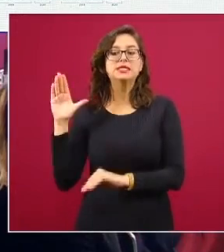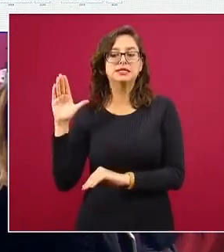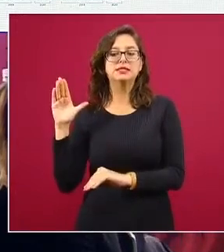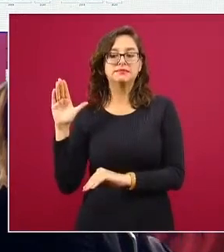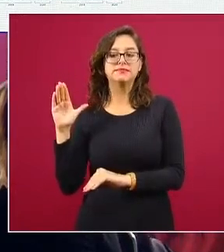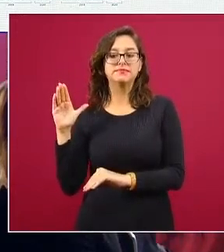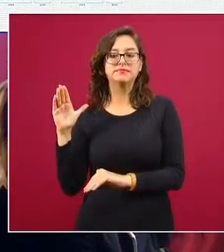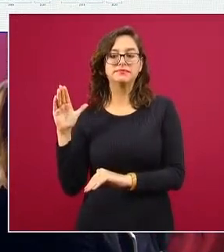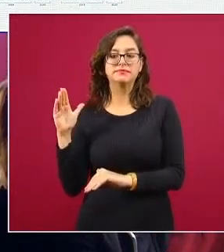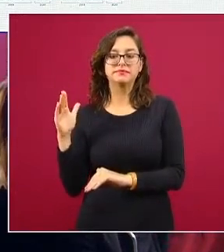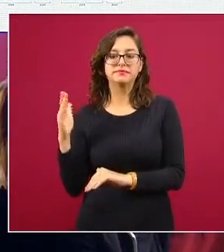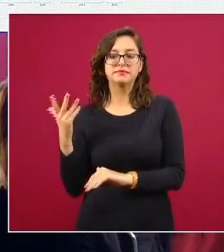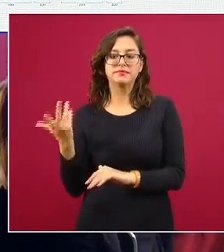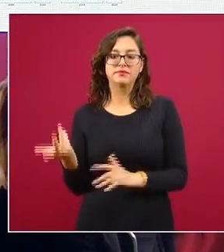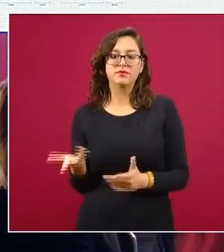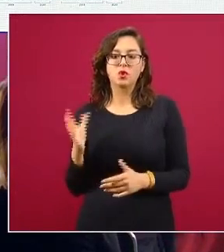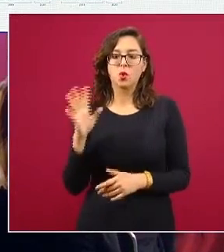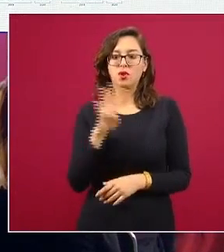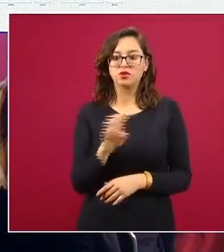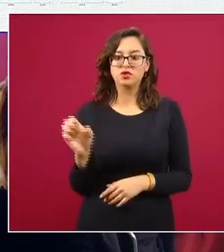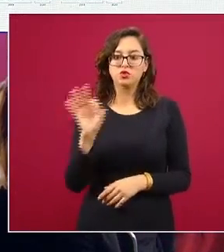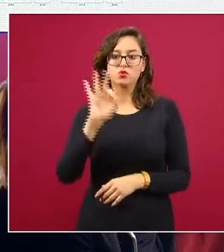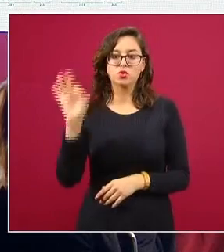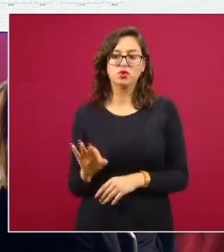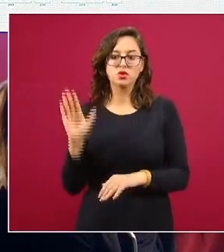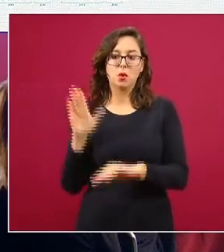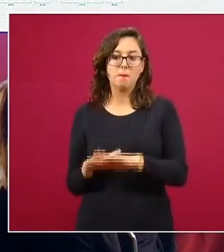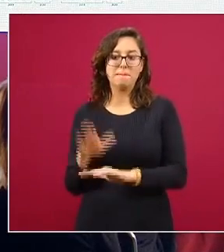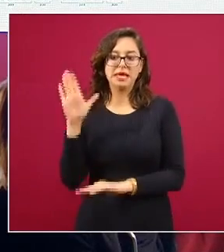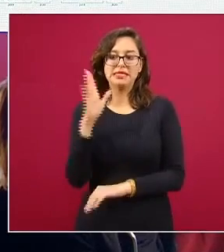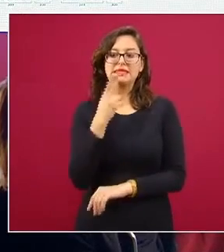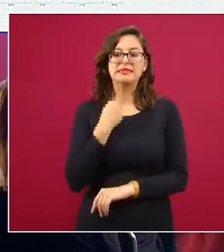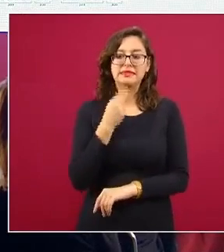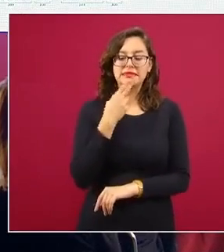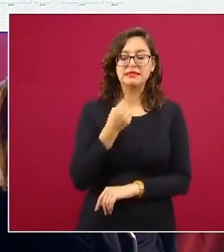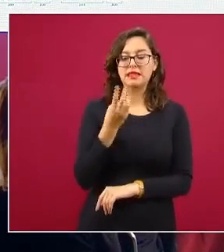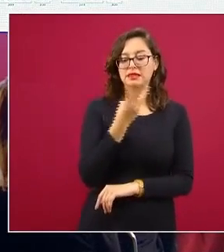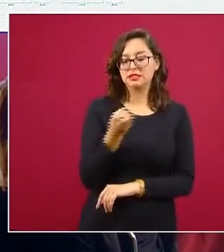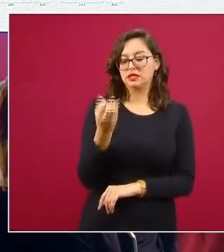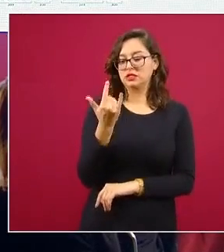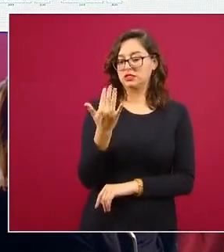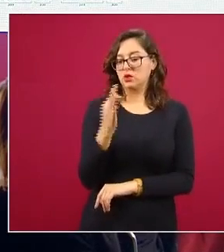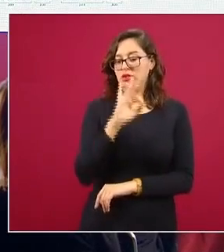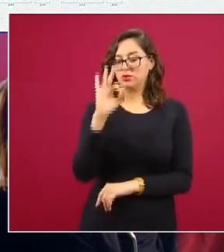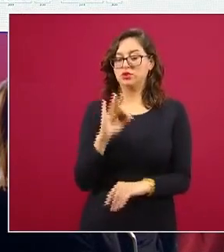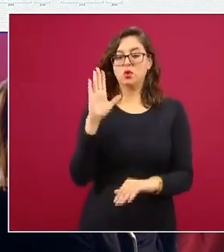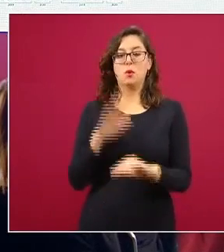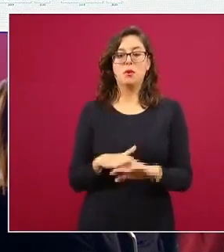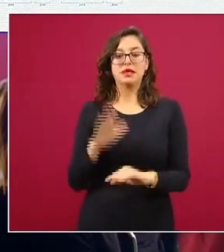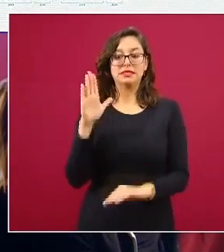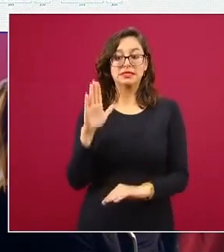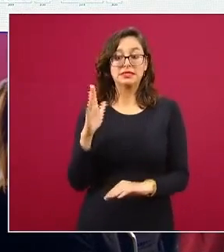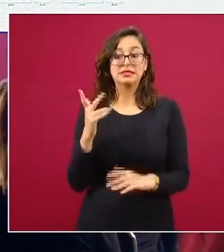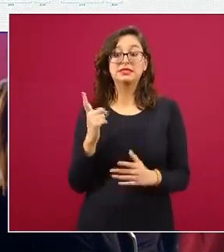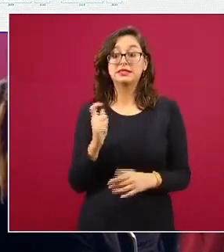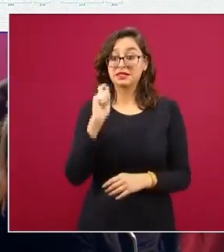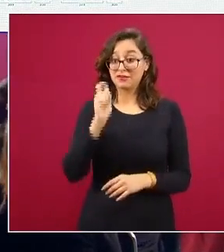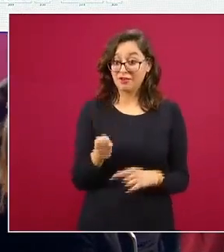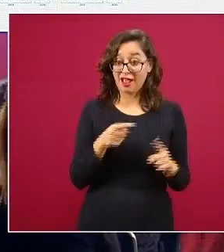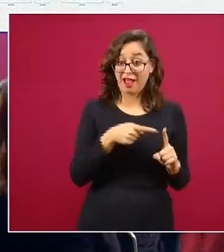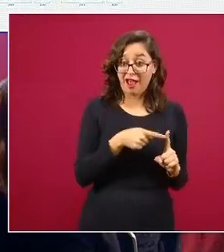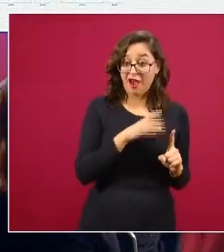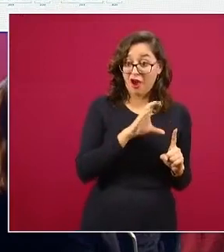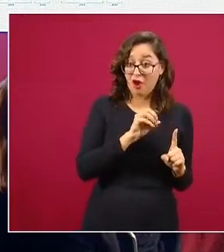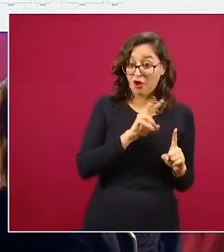alcanza un 400% y las diabetes un 350% o sea que COVID